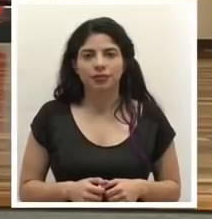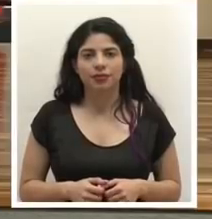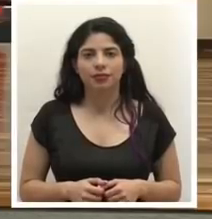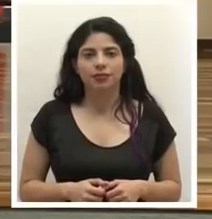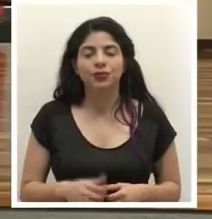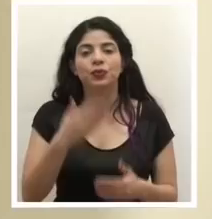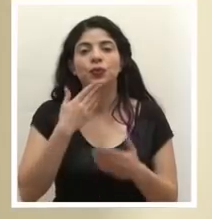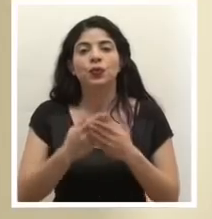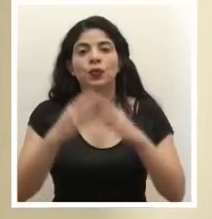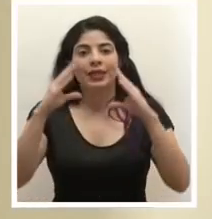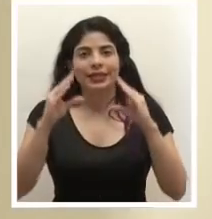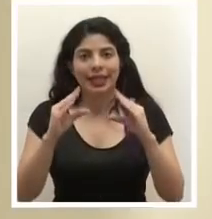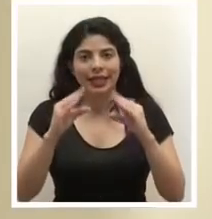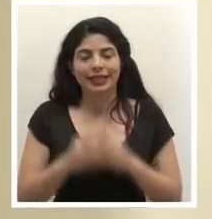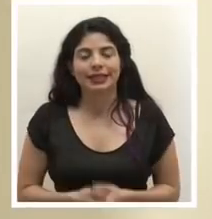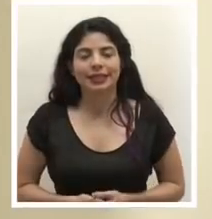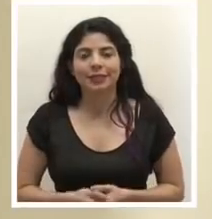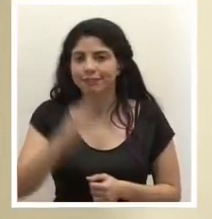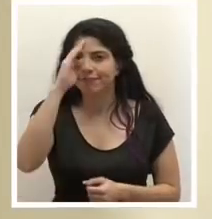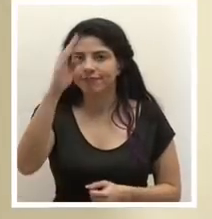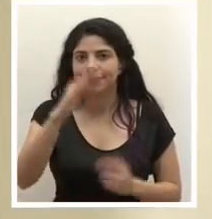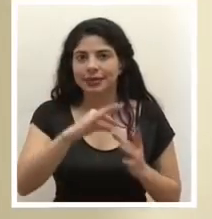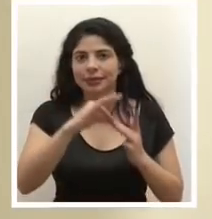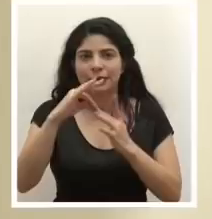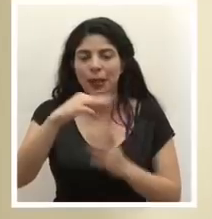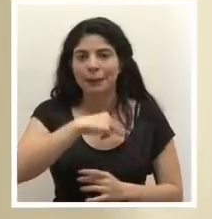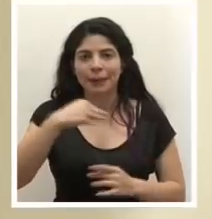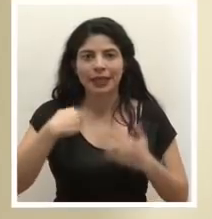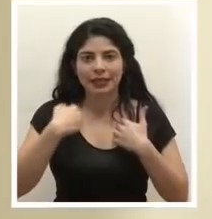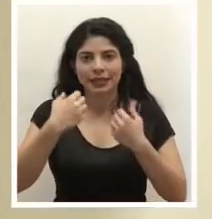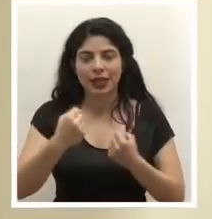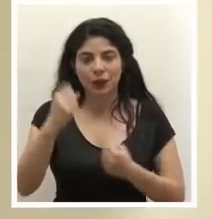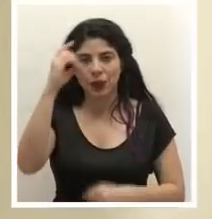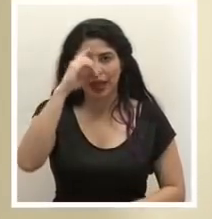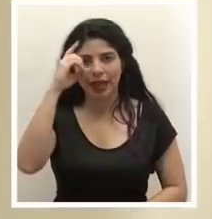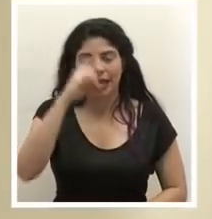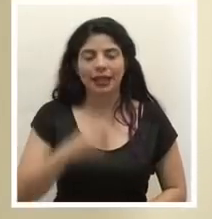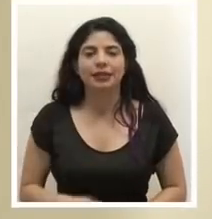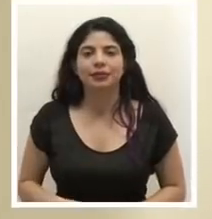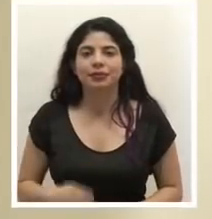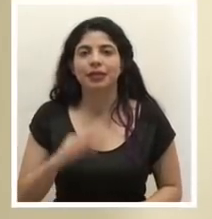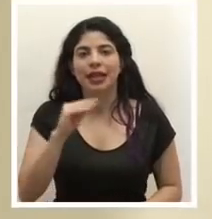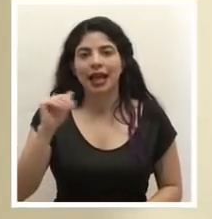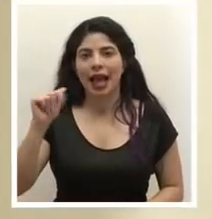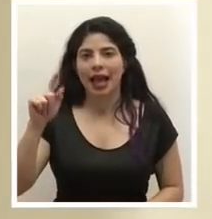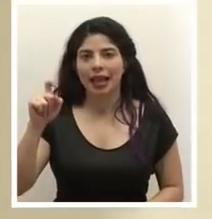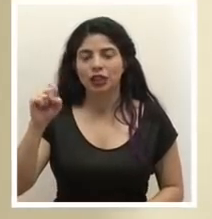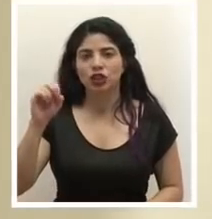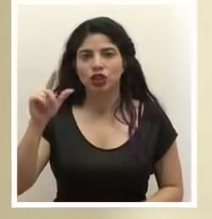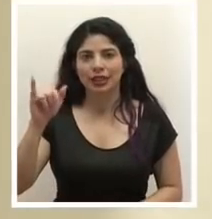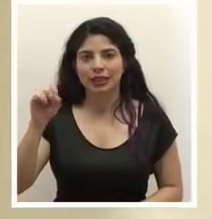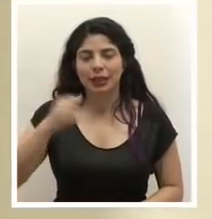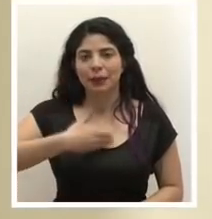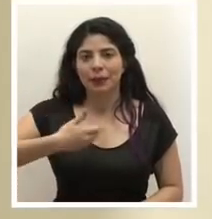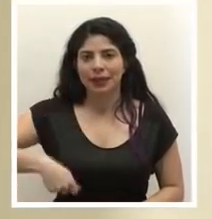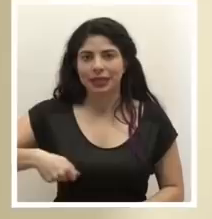Muy buenas tardes. Saludo muy especial al ministro de Salud, Daniel Salas, y a don Alex Solís, presidente ejecutivo